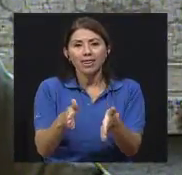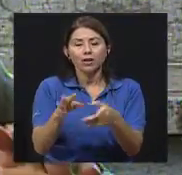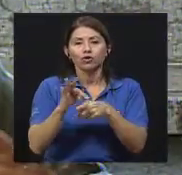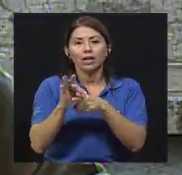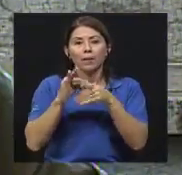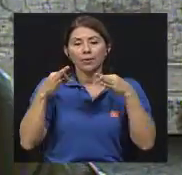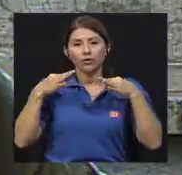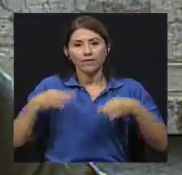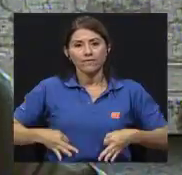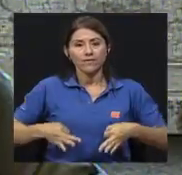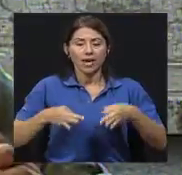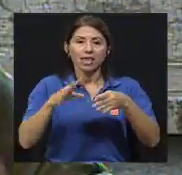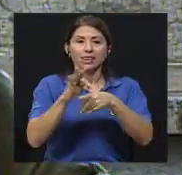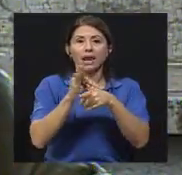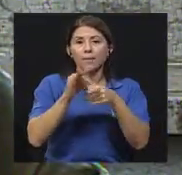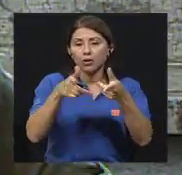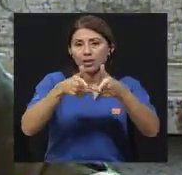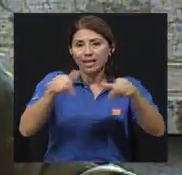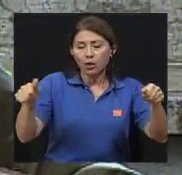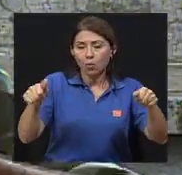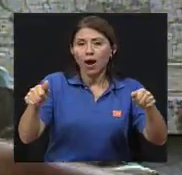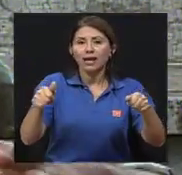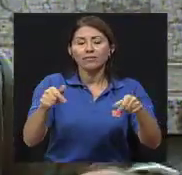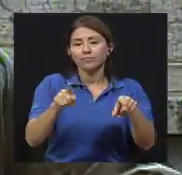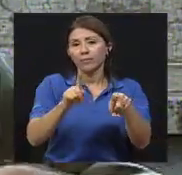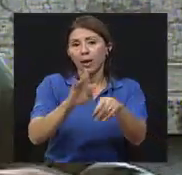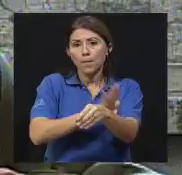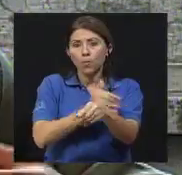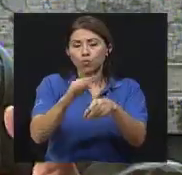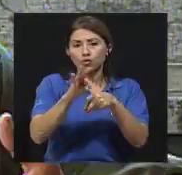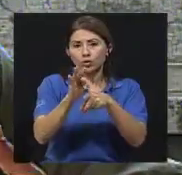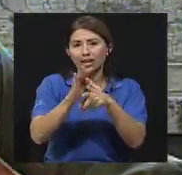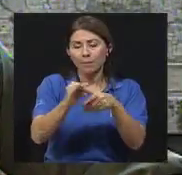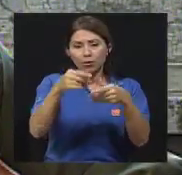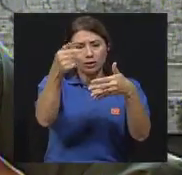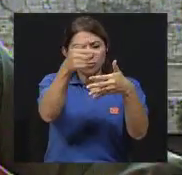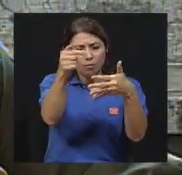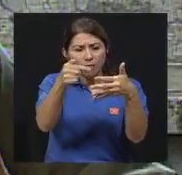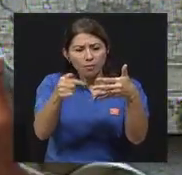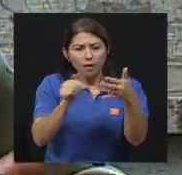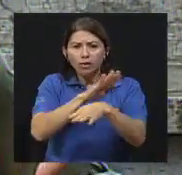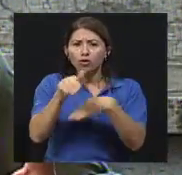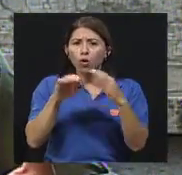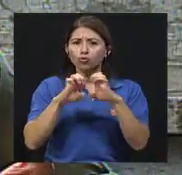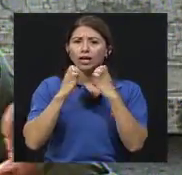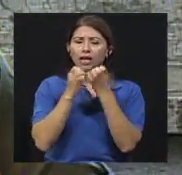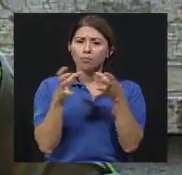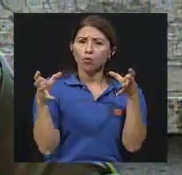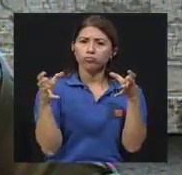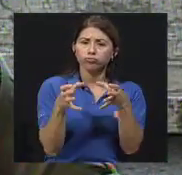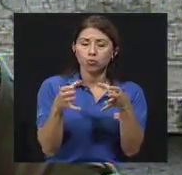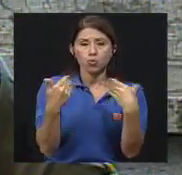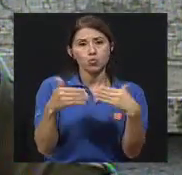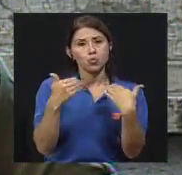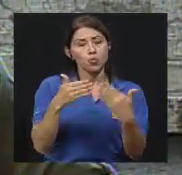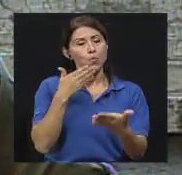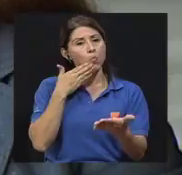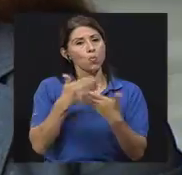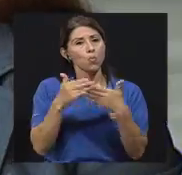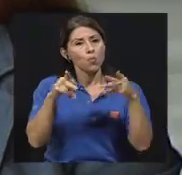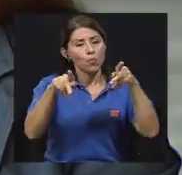terapeutas físicos, terapeutas de lenguaje, musicoterapeutas, digamos, beneficiaría al paciente todavía más.